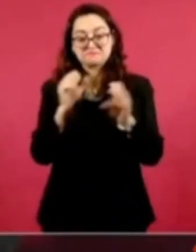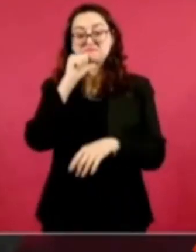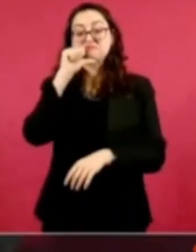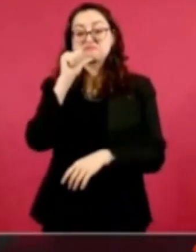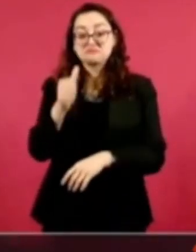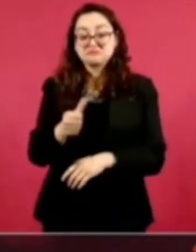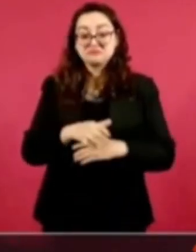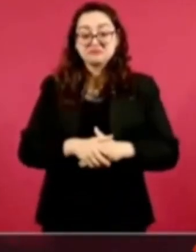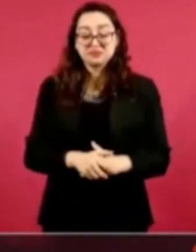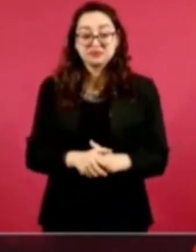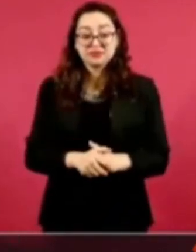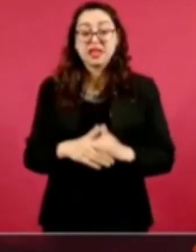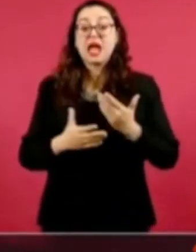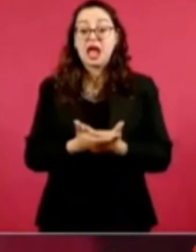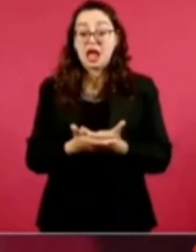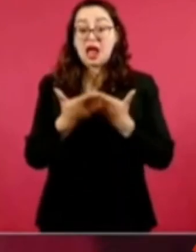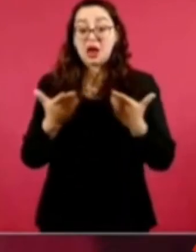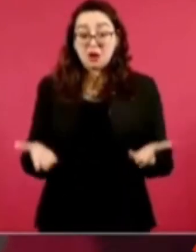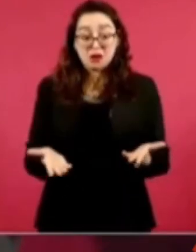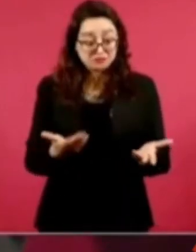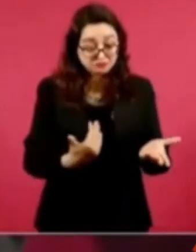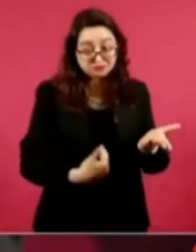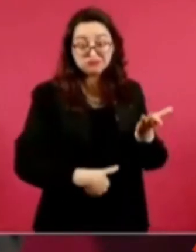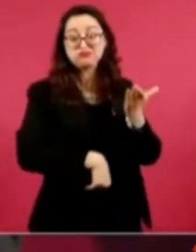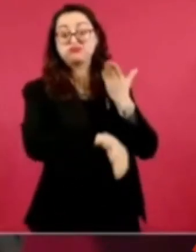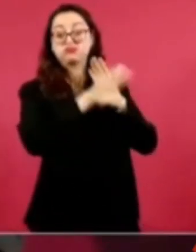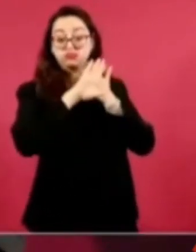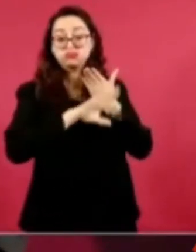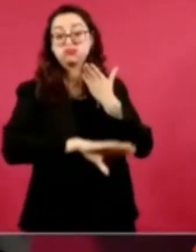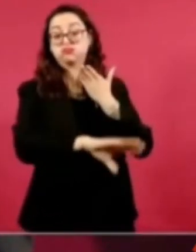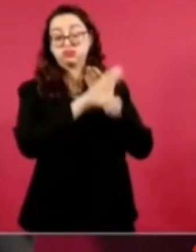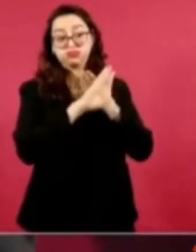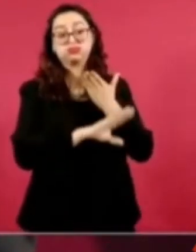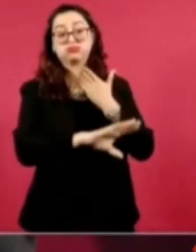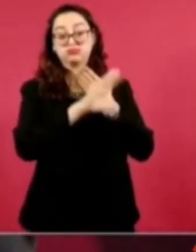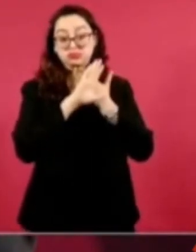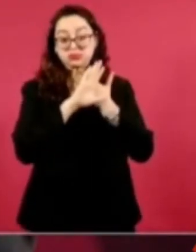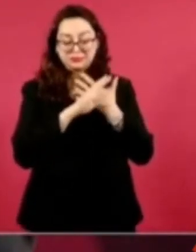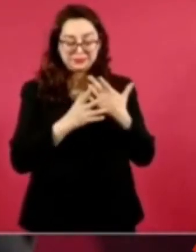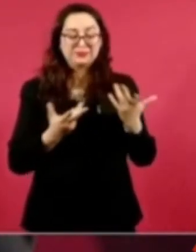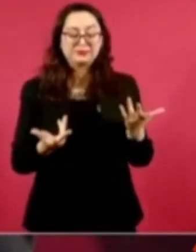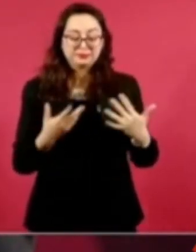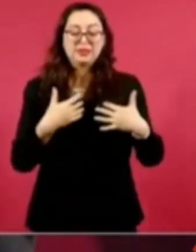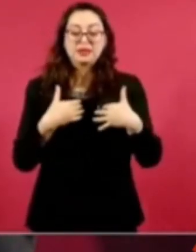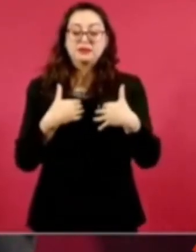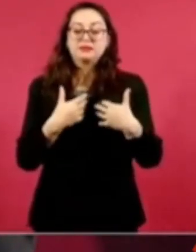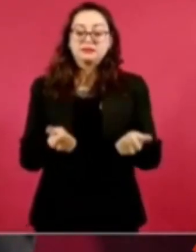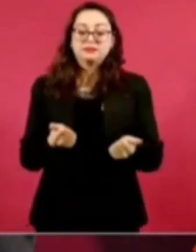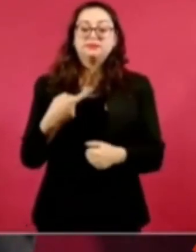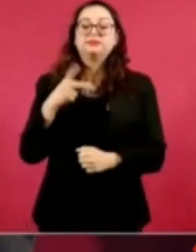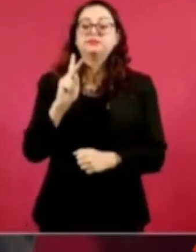Afortunadamente, el pueblo de México está muy despierto, es mucha pieza,